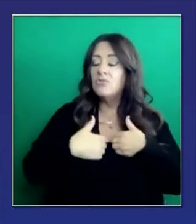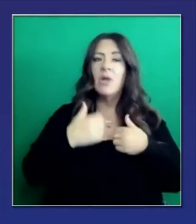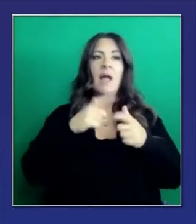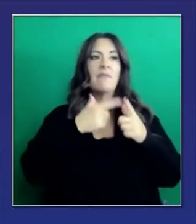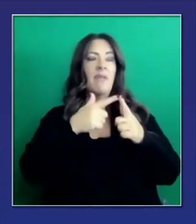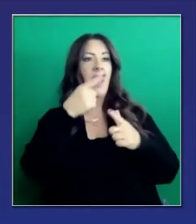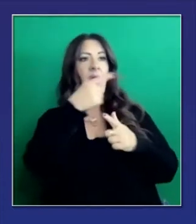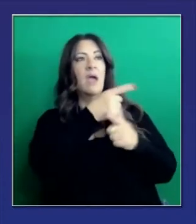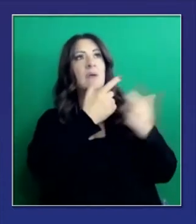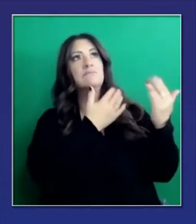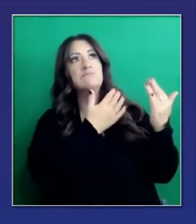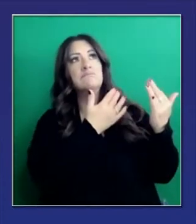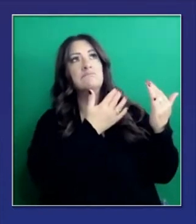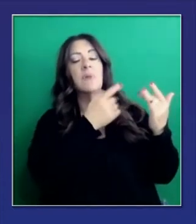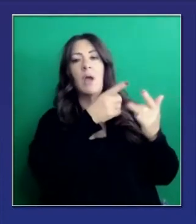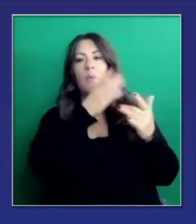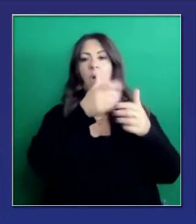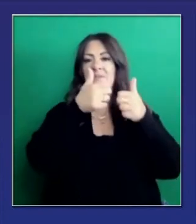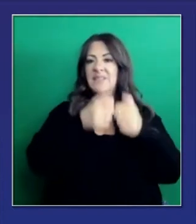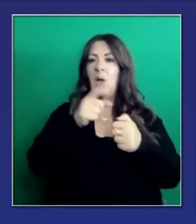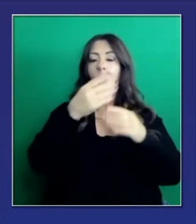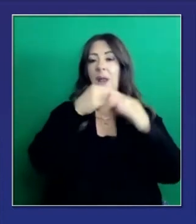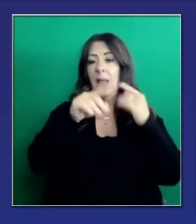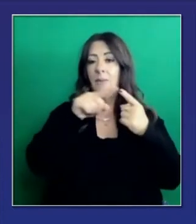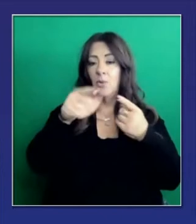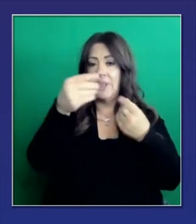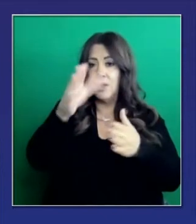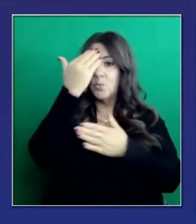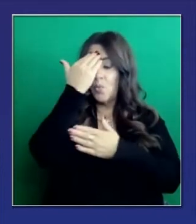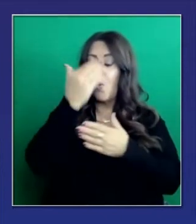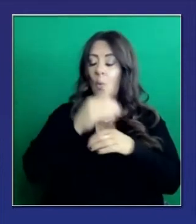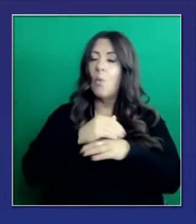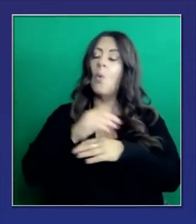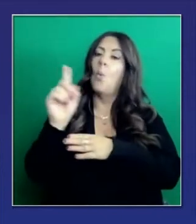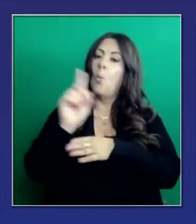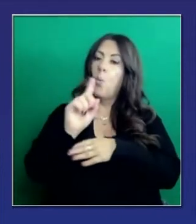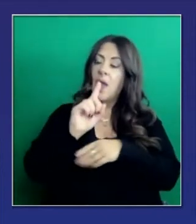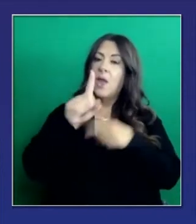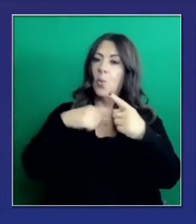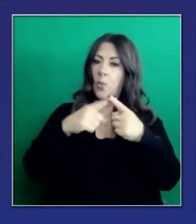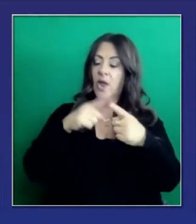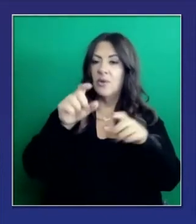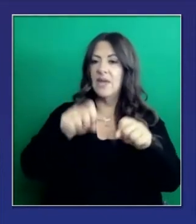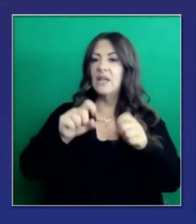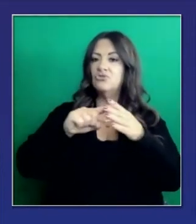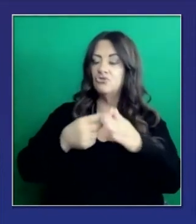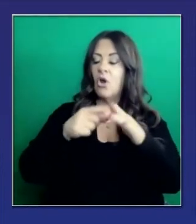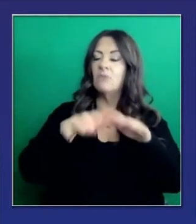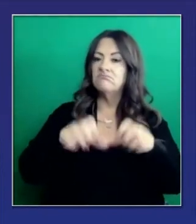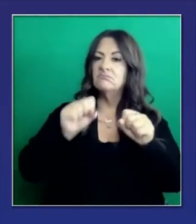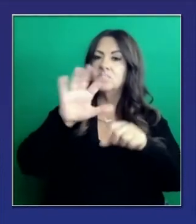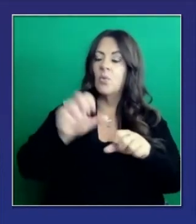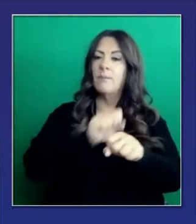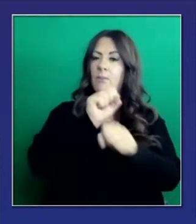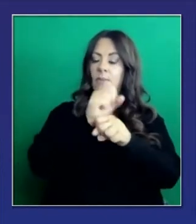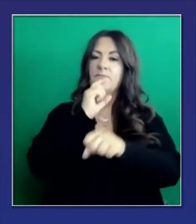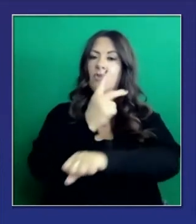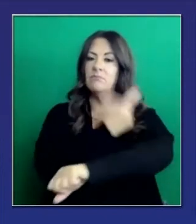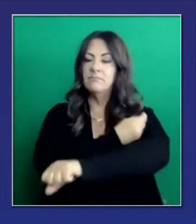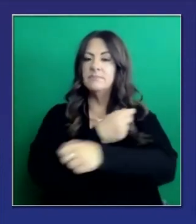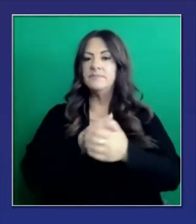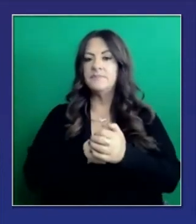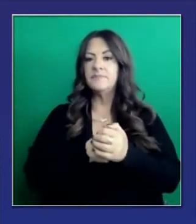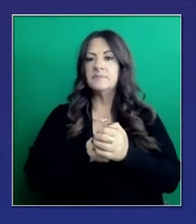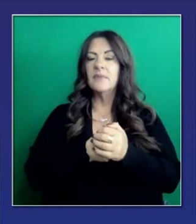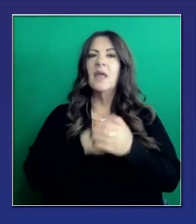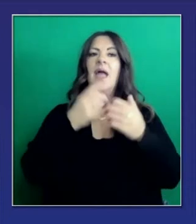dije, eso le da a los que brindan los servicios la oportunidad de que todos esos datos sean compartidos automáticamente, no